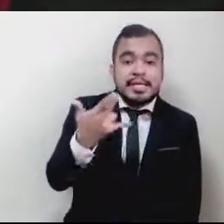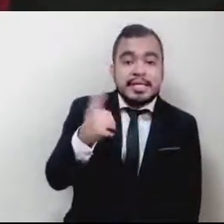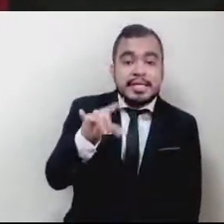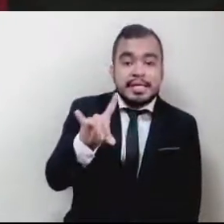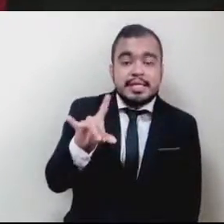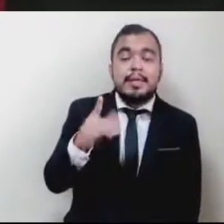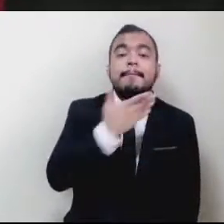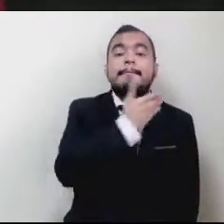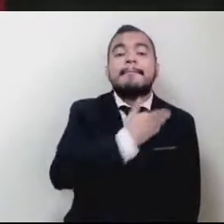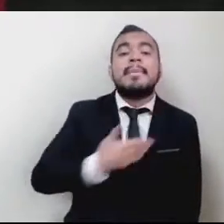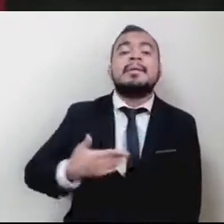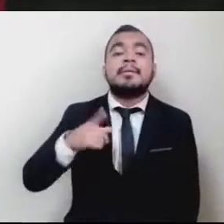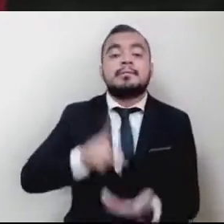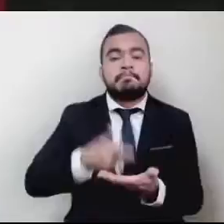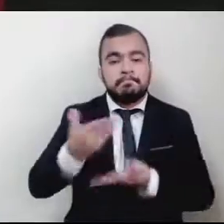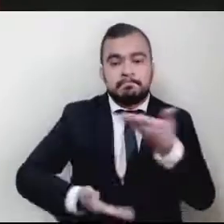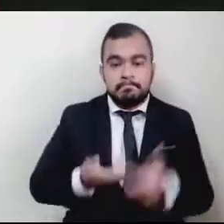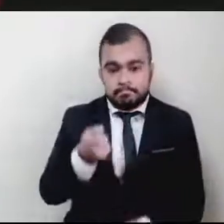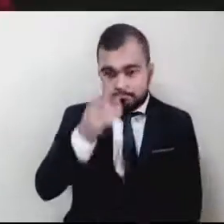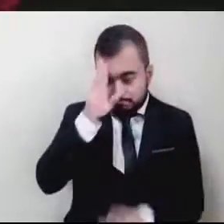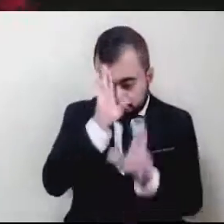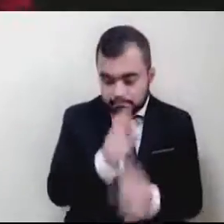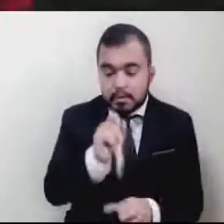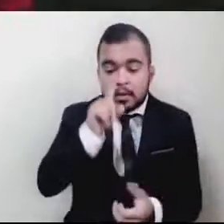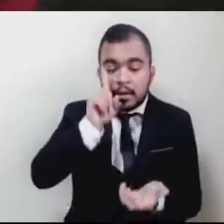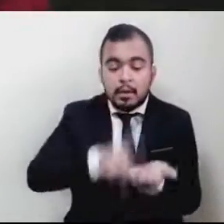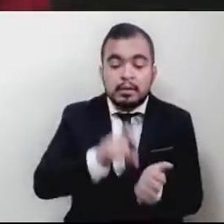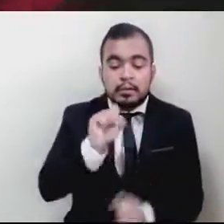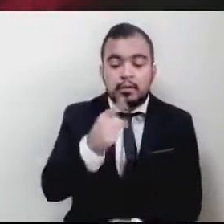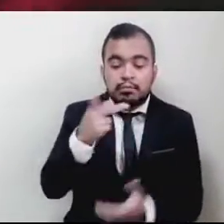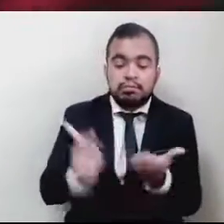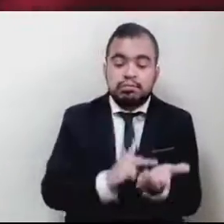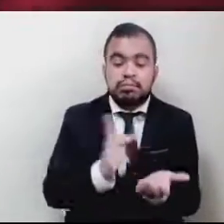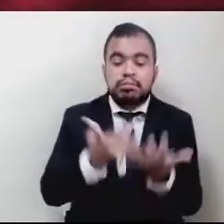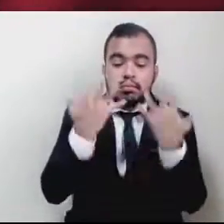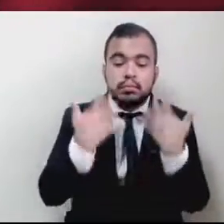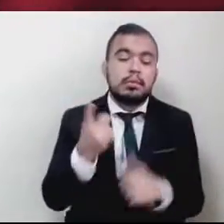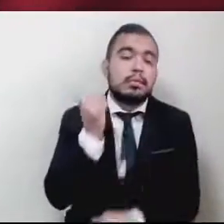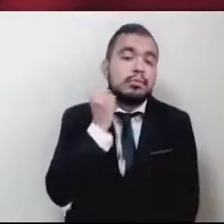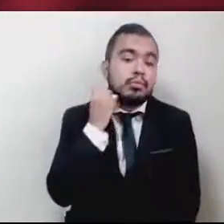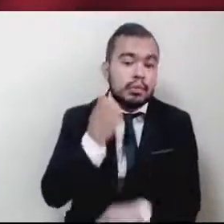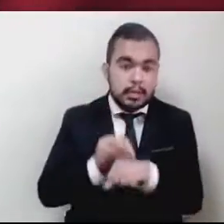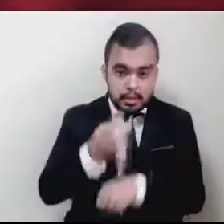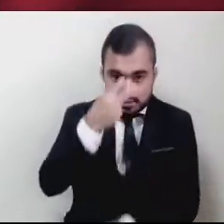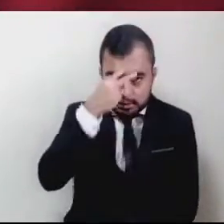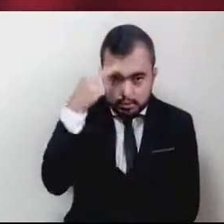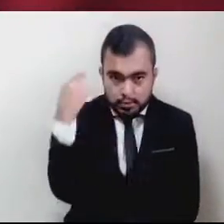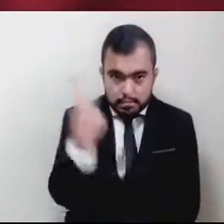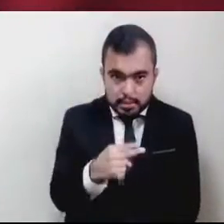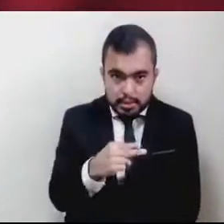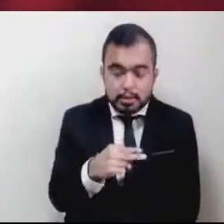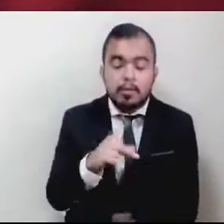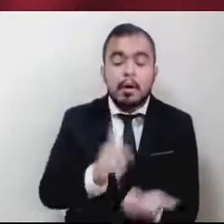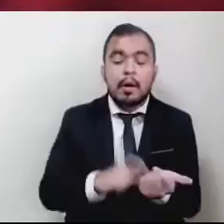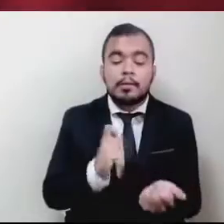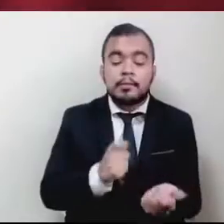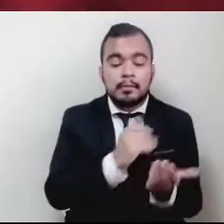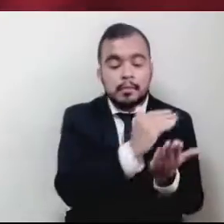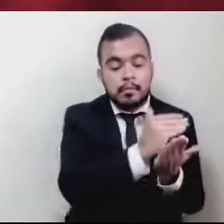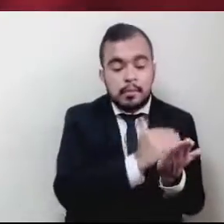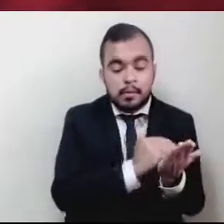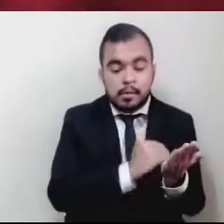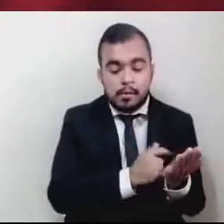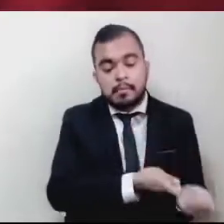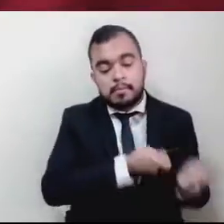presidenta de la honorable 61ª Legislatura del Estado de México. En ejercicio de las facultades que me confieren los artículos 51,